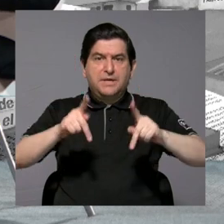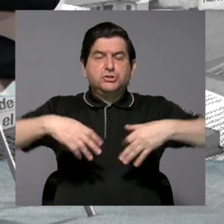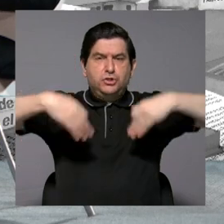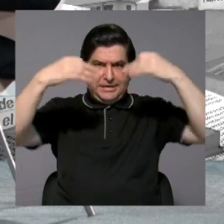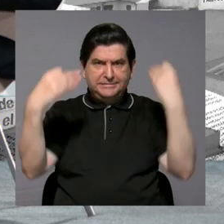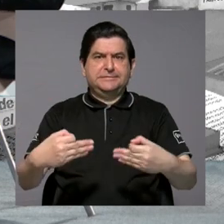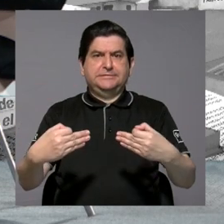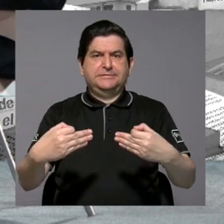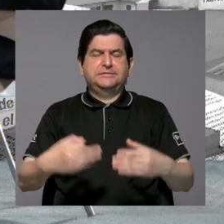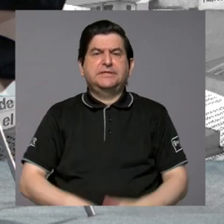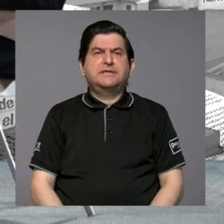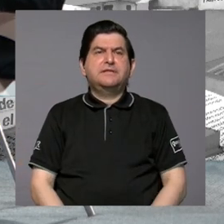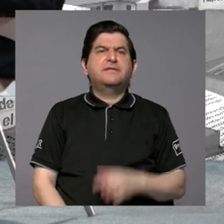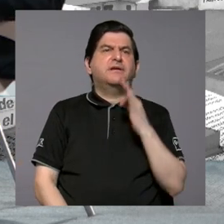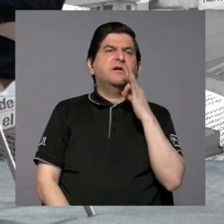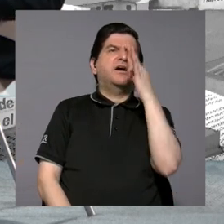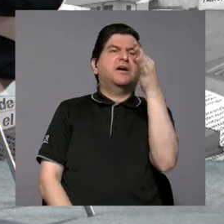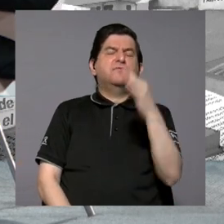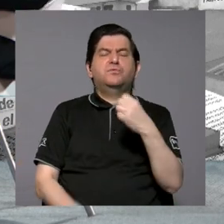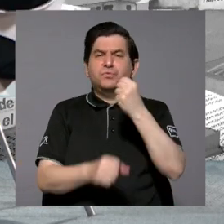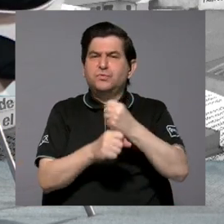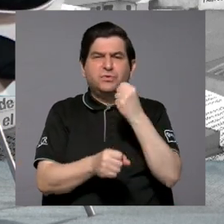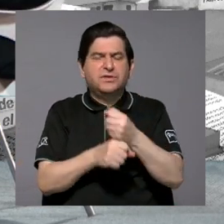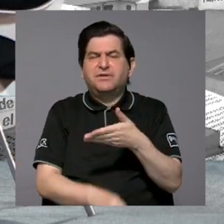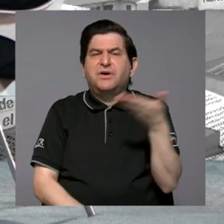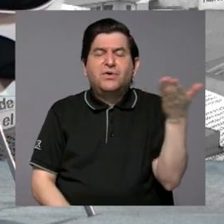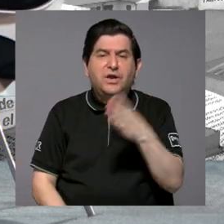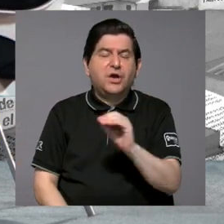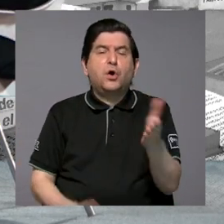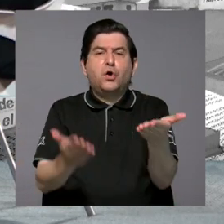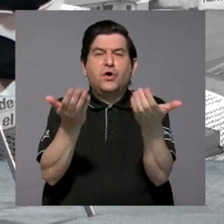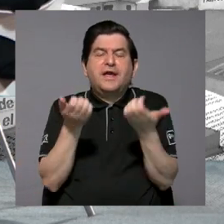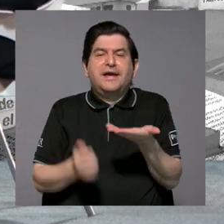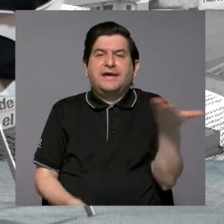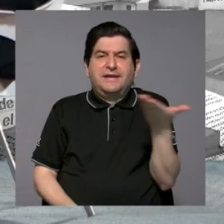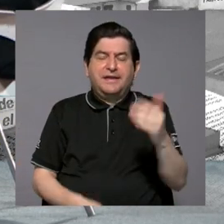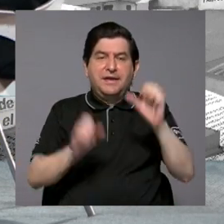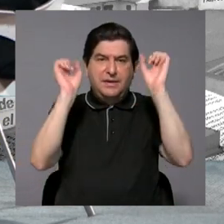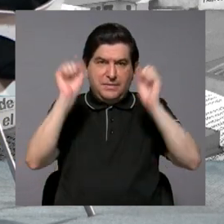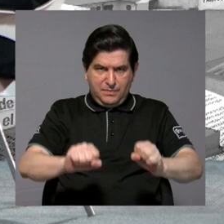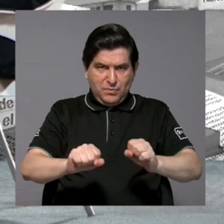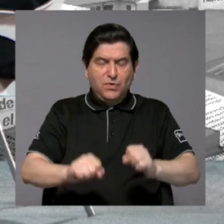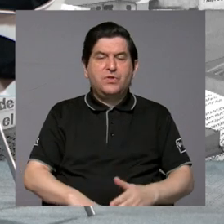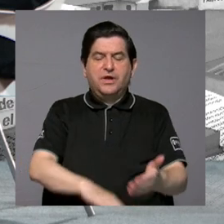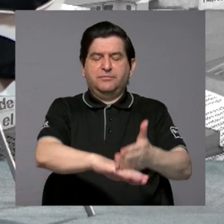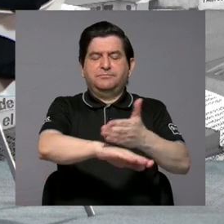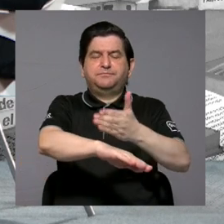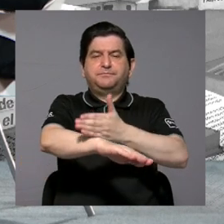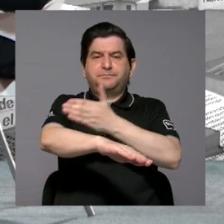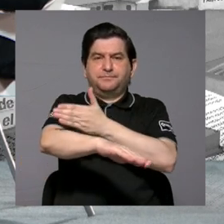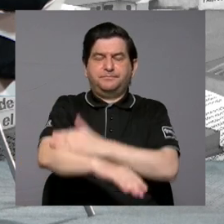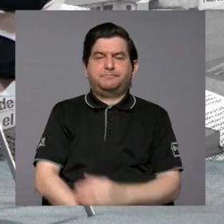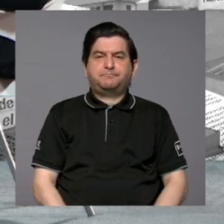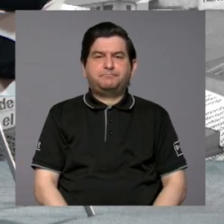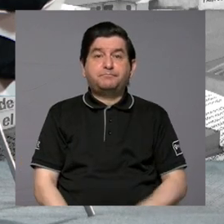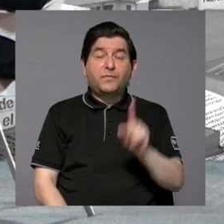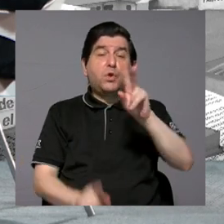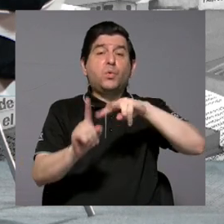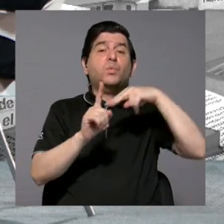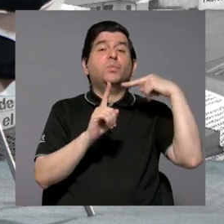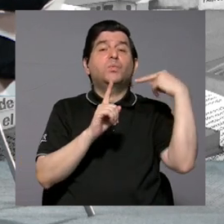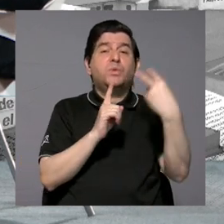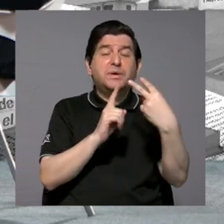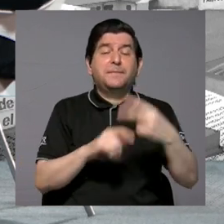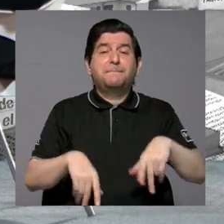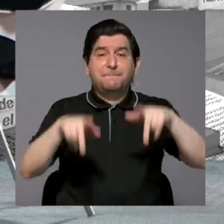decisiones de hacia dónde dirigir, sus esfuerzos, o qué es lo que quiere hacer para poder salir adelante. Eso desde el punto de vista